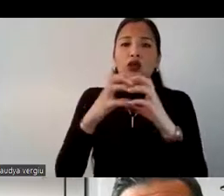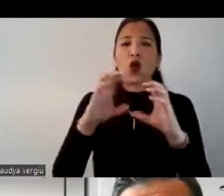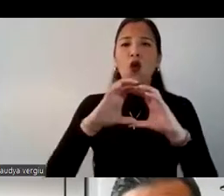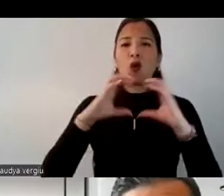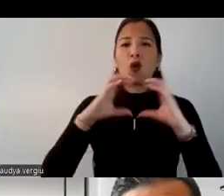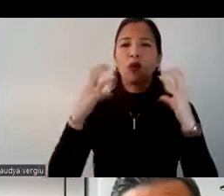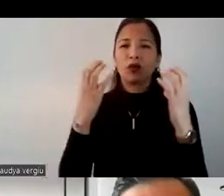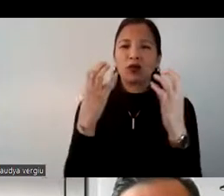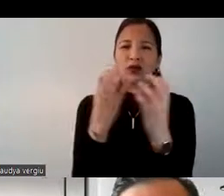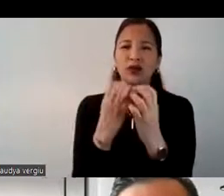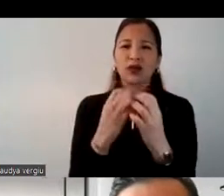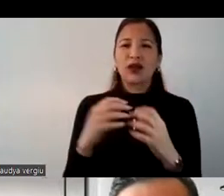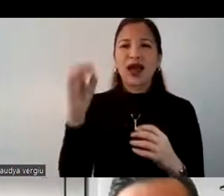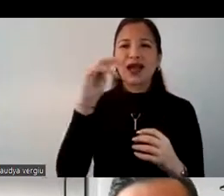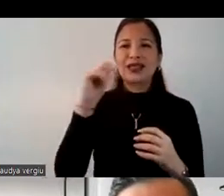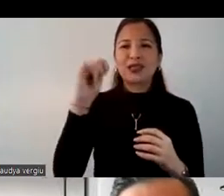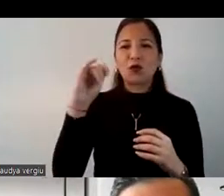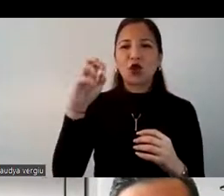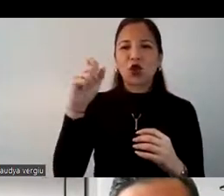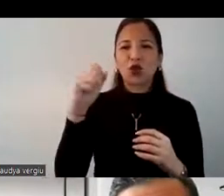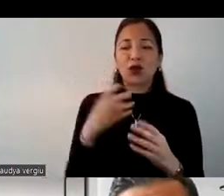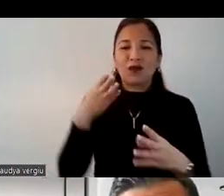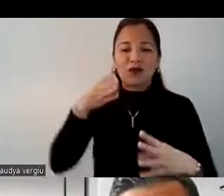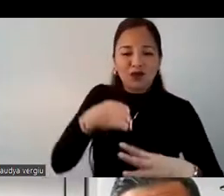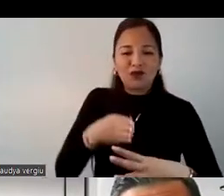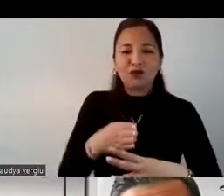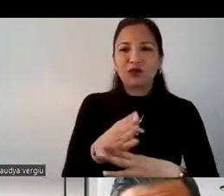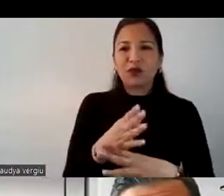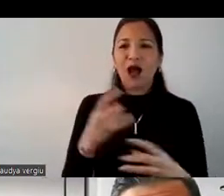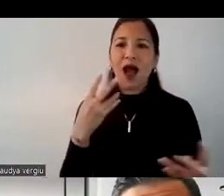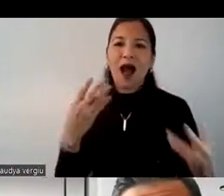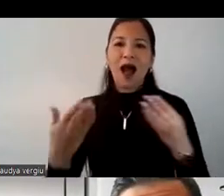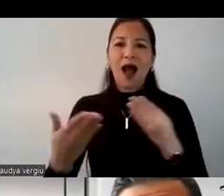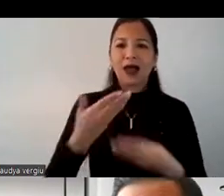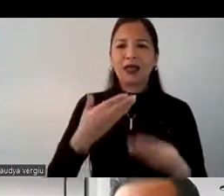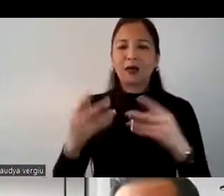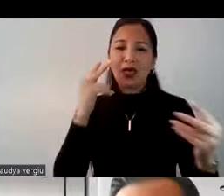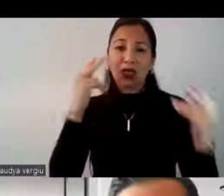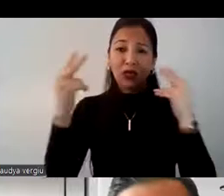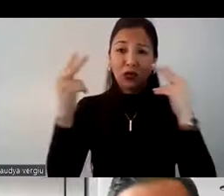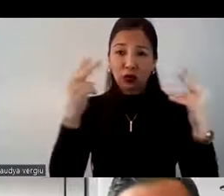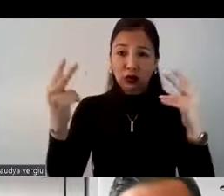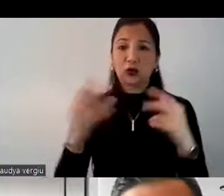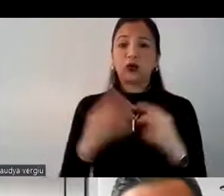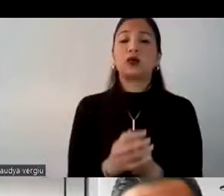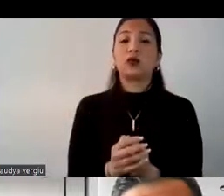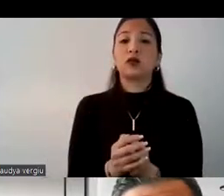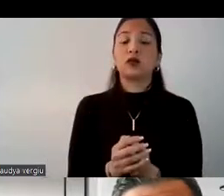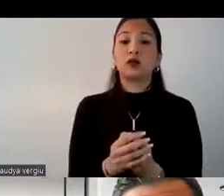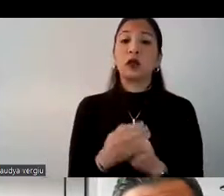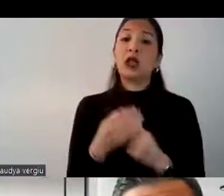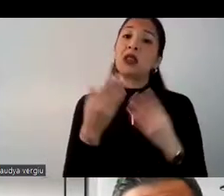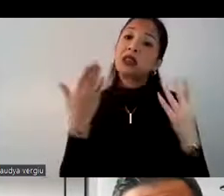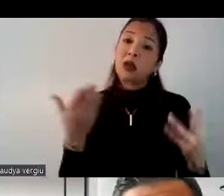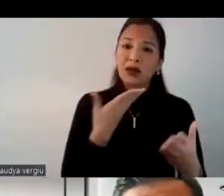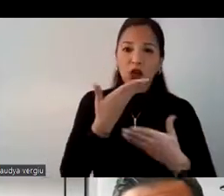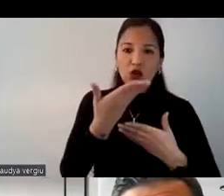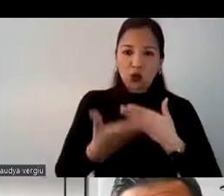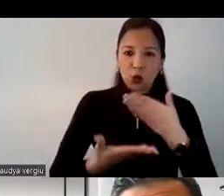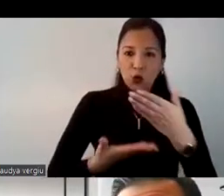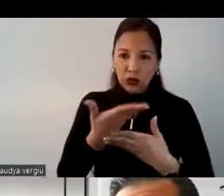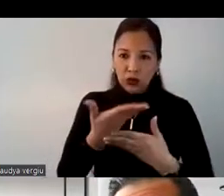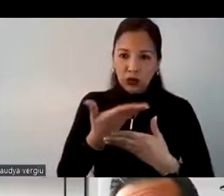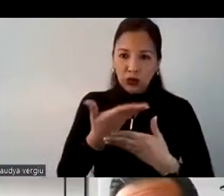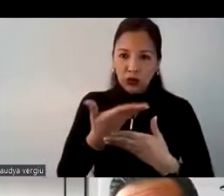que reinició nuestras actividades, ¿No? También debo informarles que el